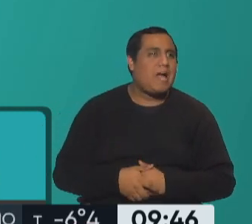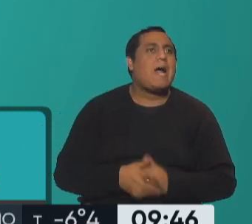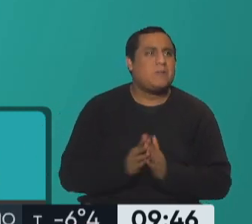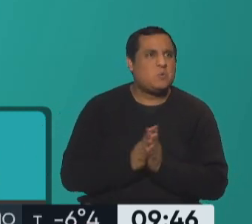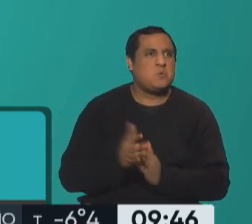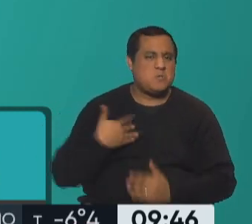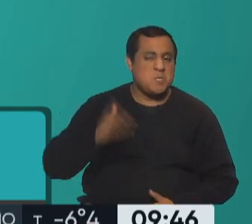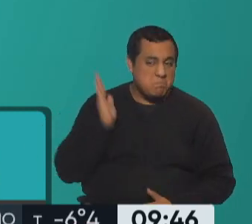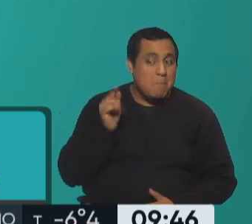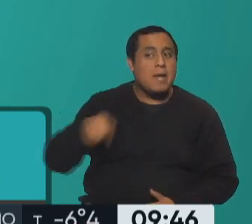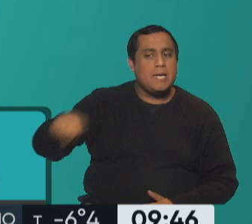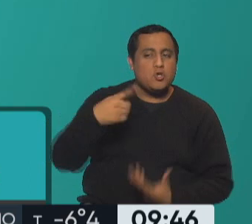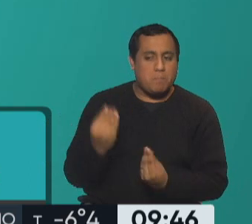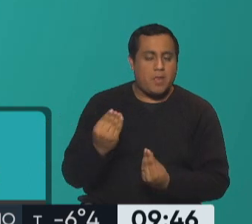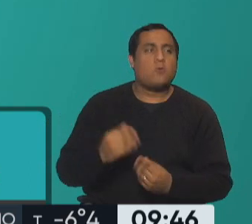límites.